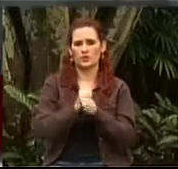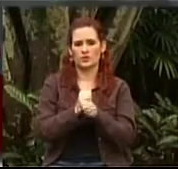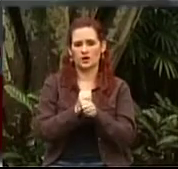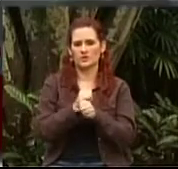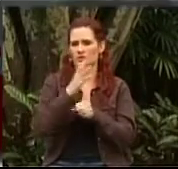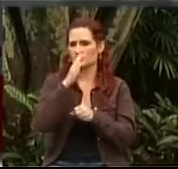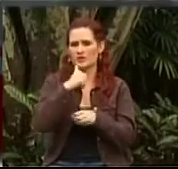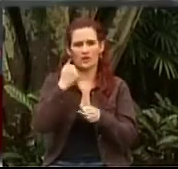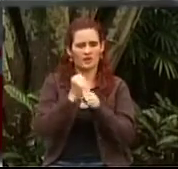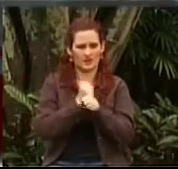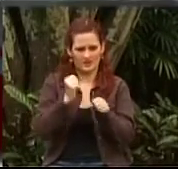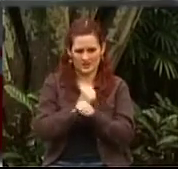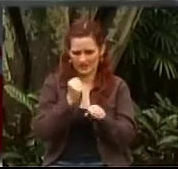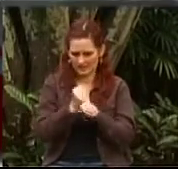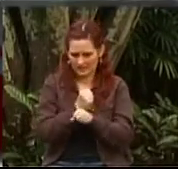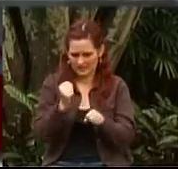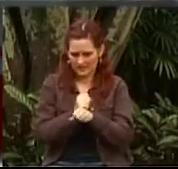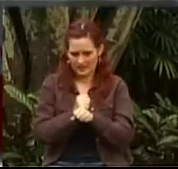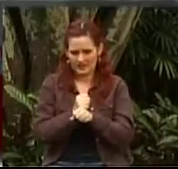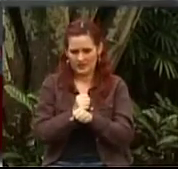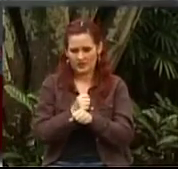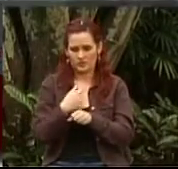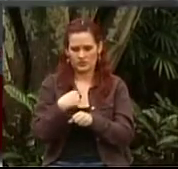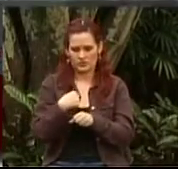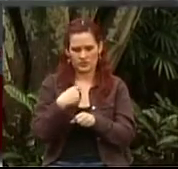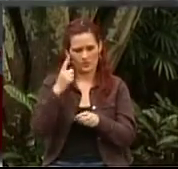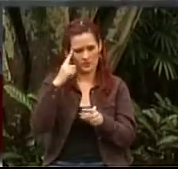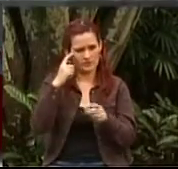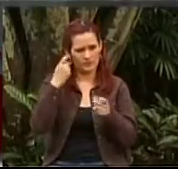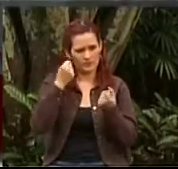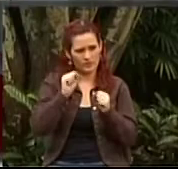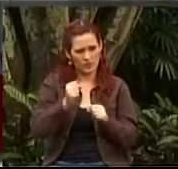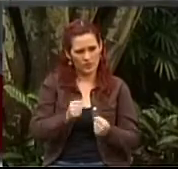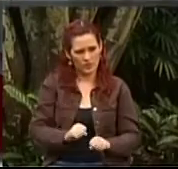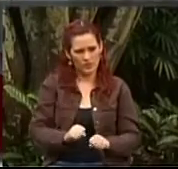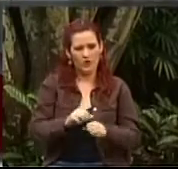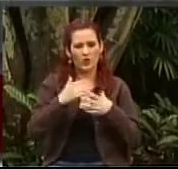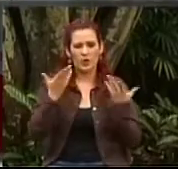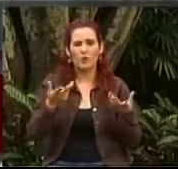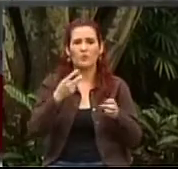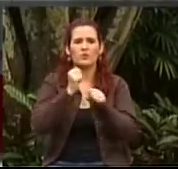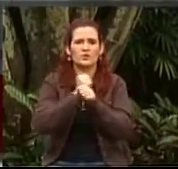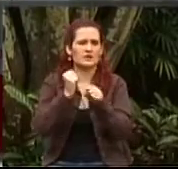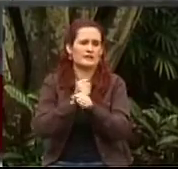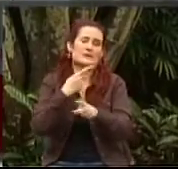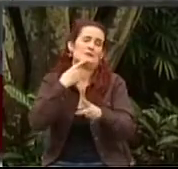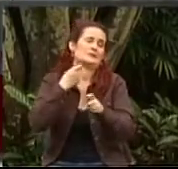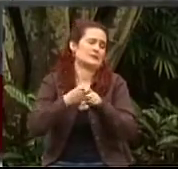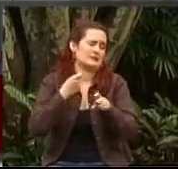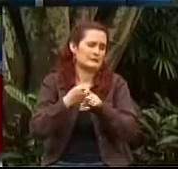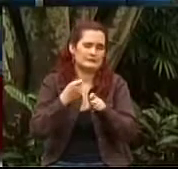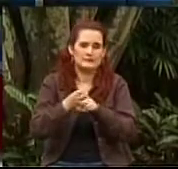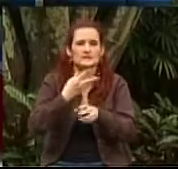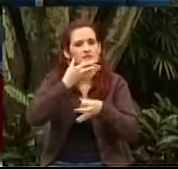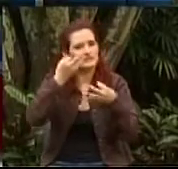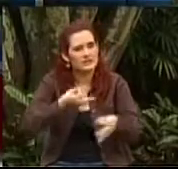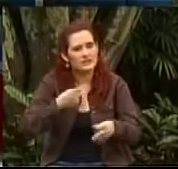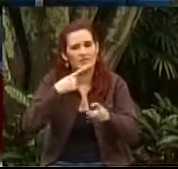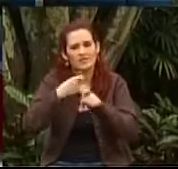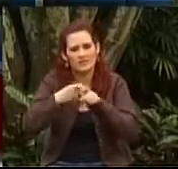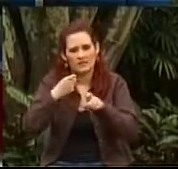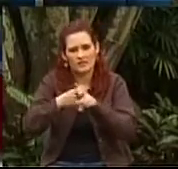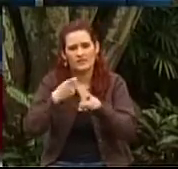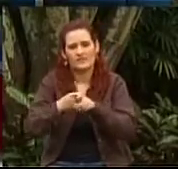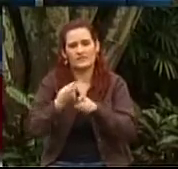laboral, laborar, y pues mi preocupación es para conseguir trabajo, es muy difícil, muy difícil. Entonces, estoy en